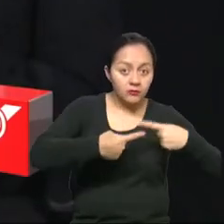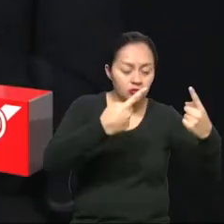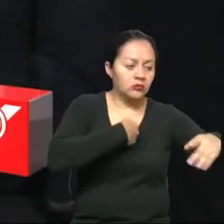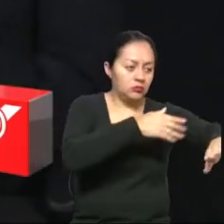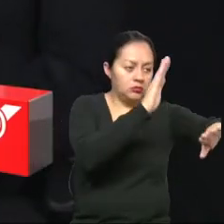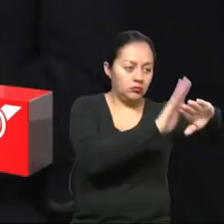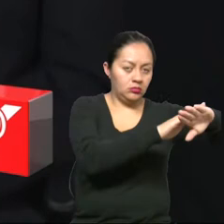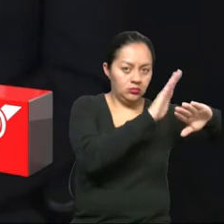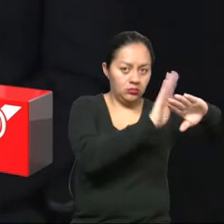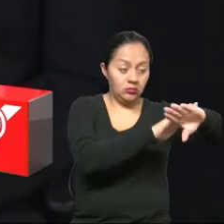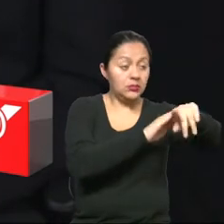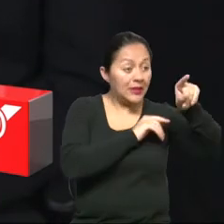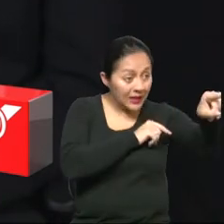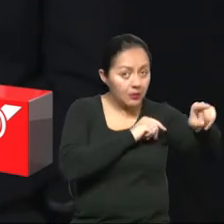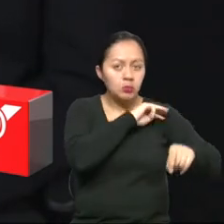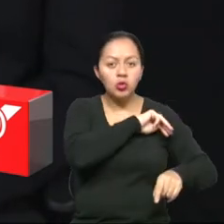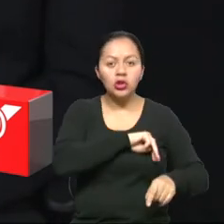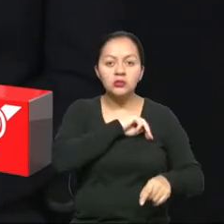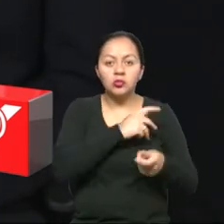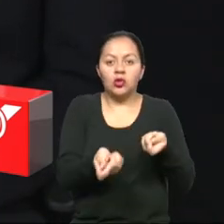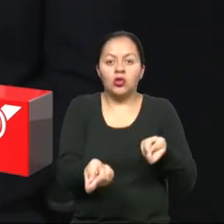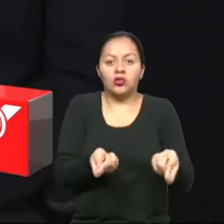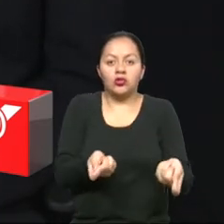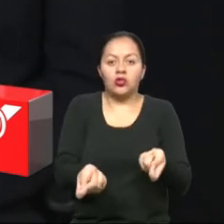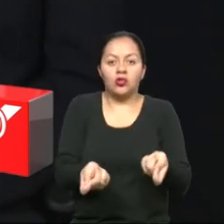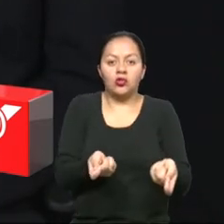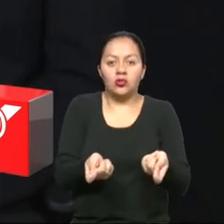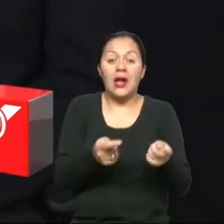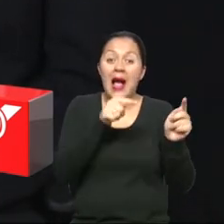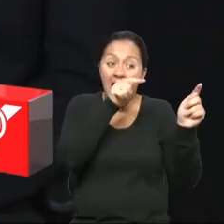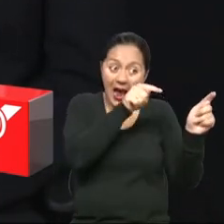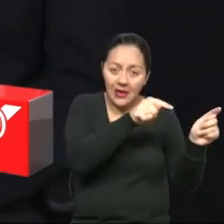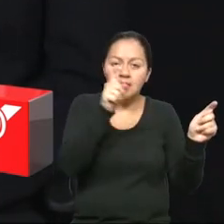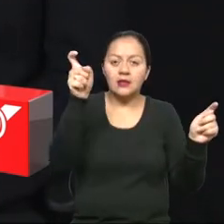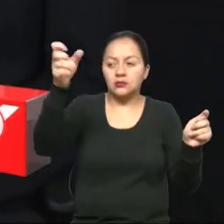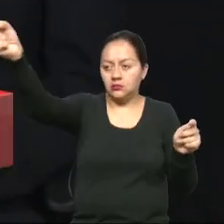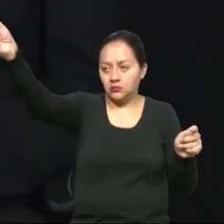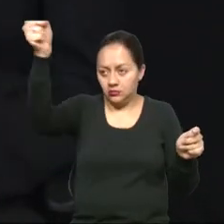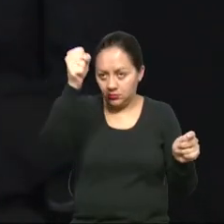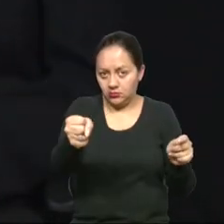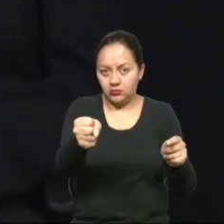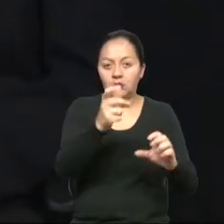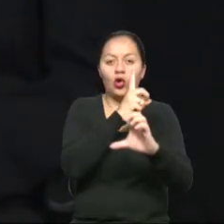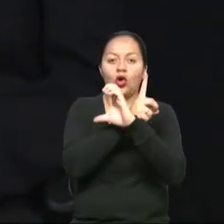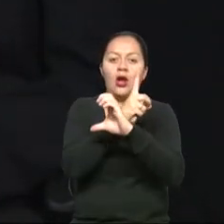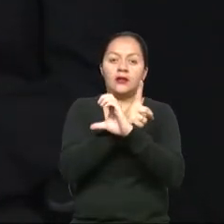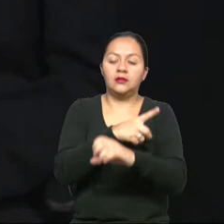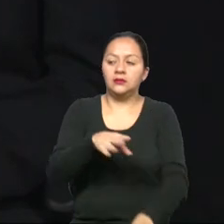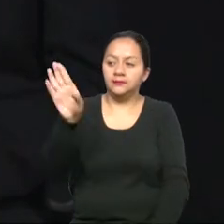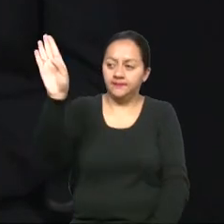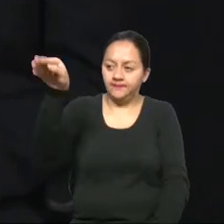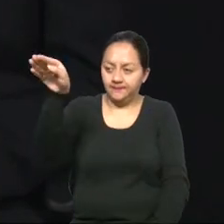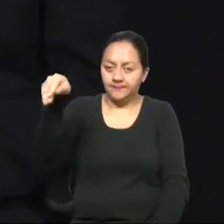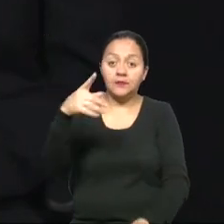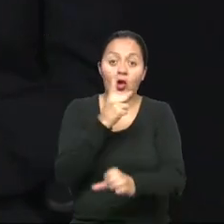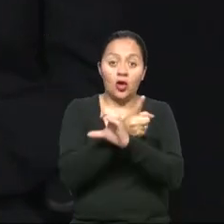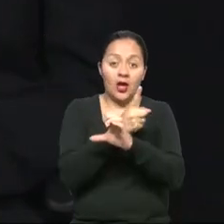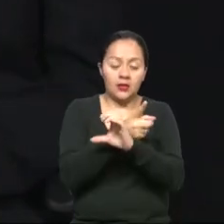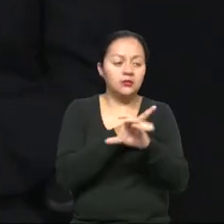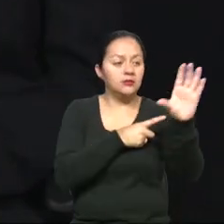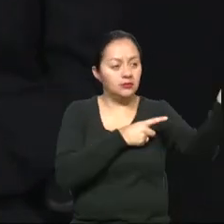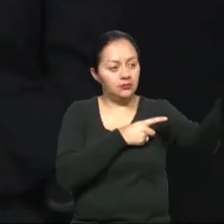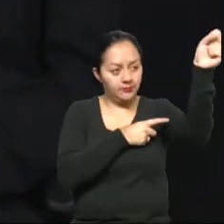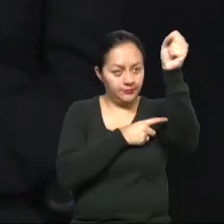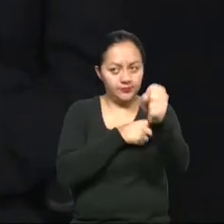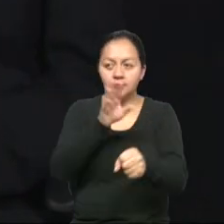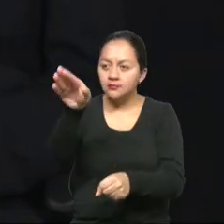son los entes de control. Y ahí necesito el apoyo del CONATIS. Para que llamarles a ellos y que se den cuenta de que no